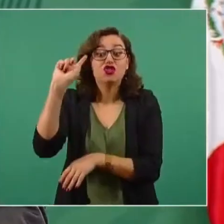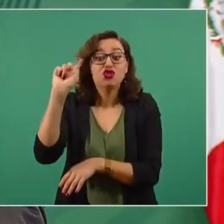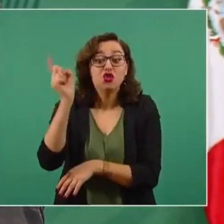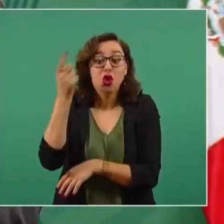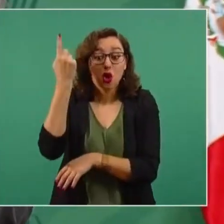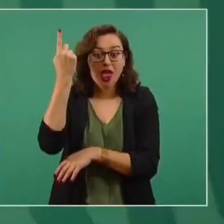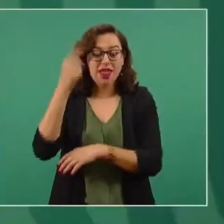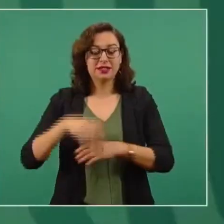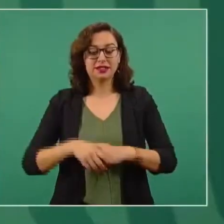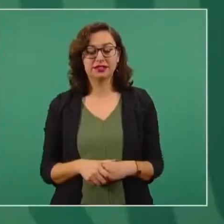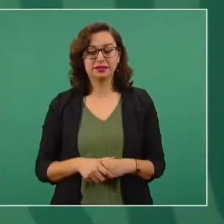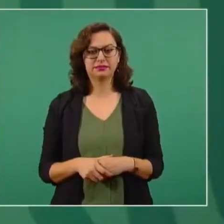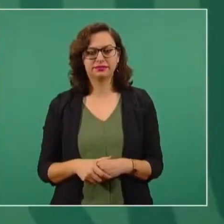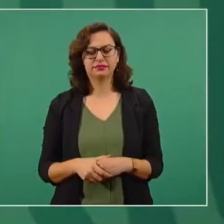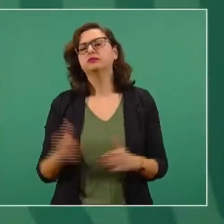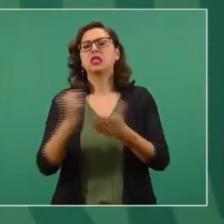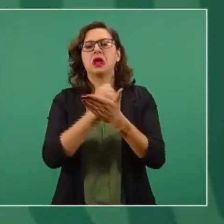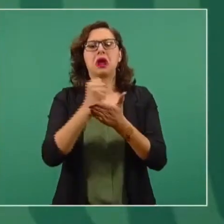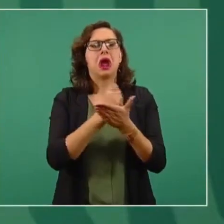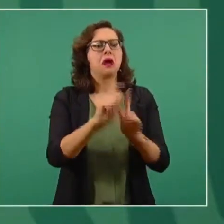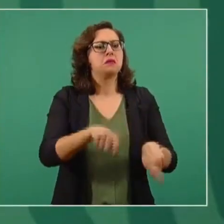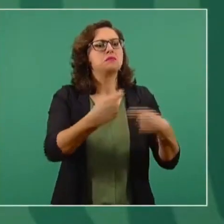¿Cuándo les entregaron estos créditos?